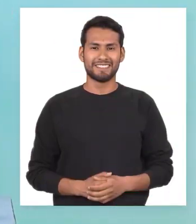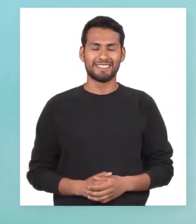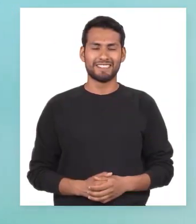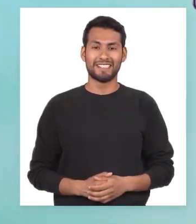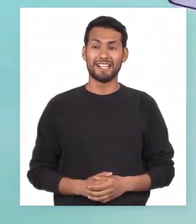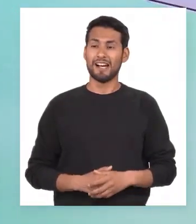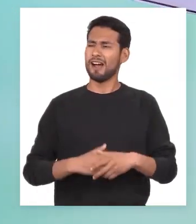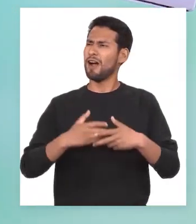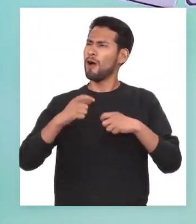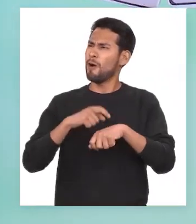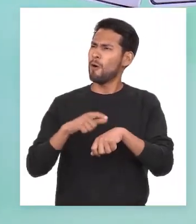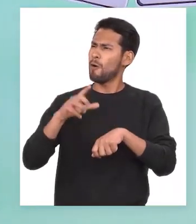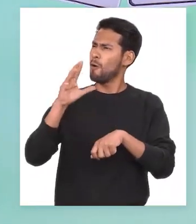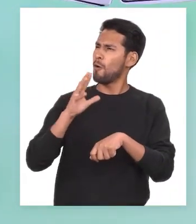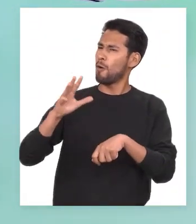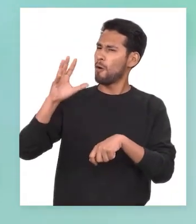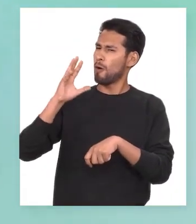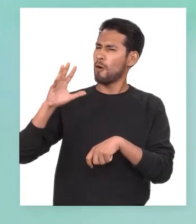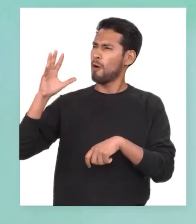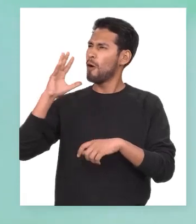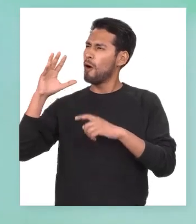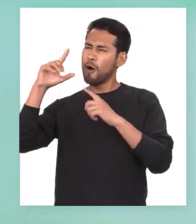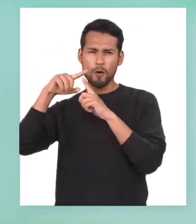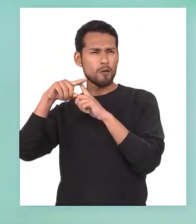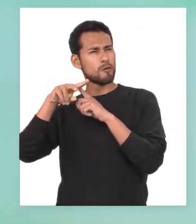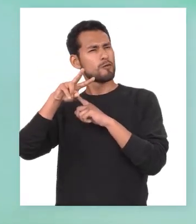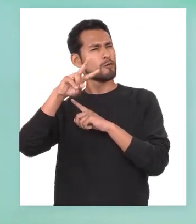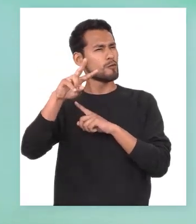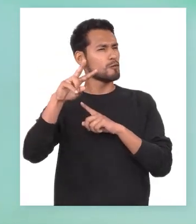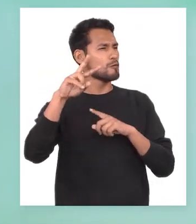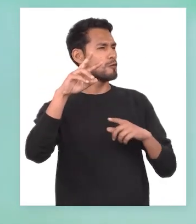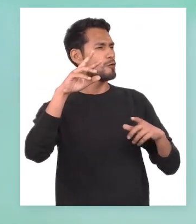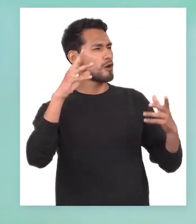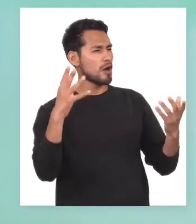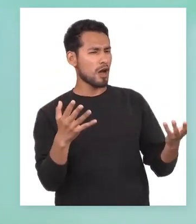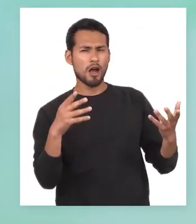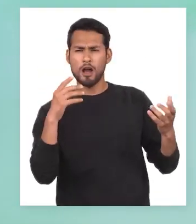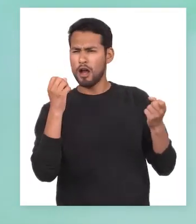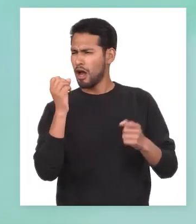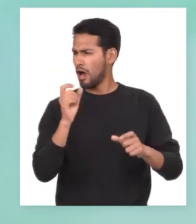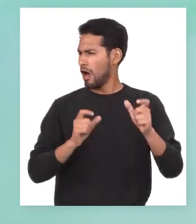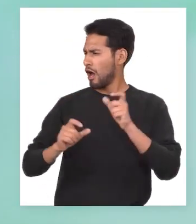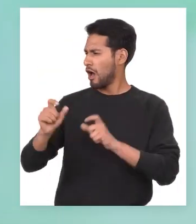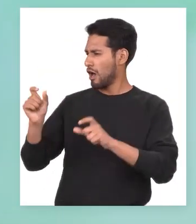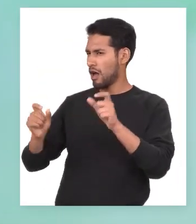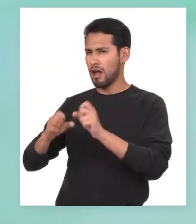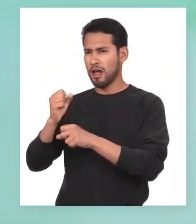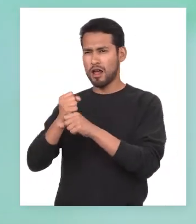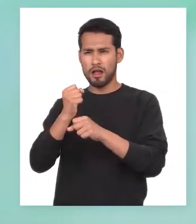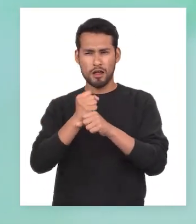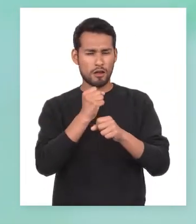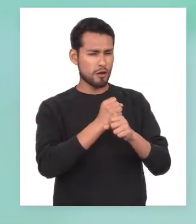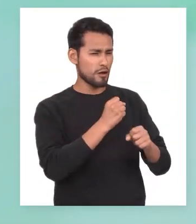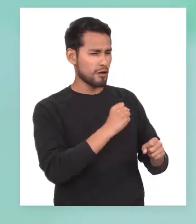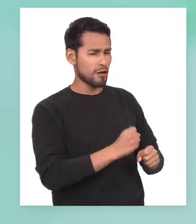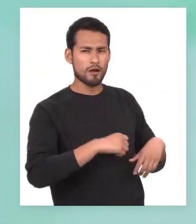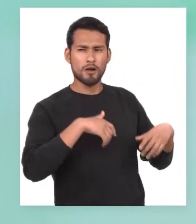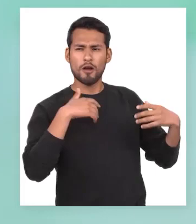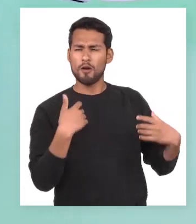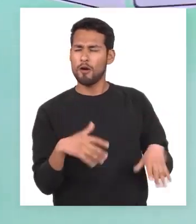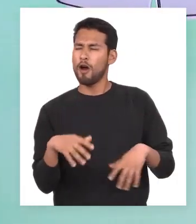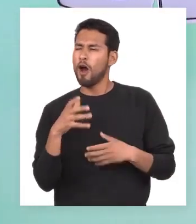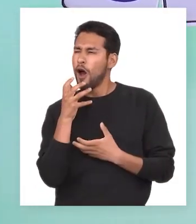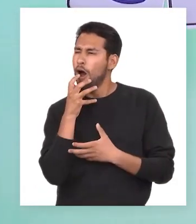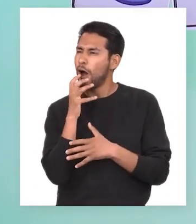Érase una vez un set de televisión Donde hay mucha gente trabajando Con una cálida